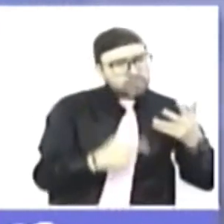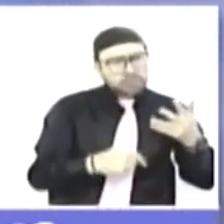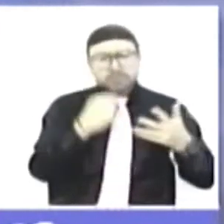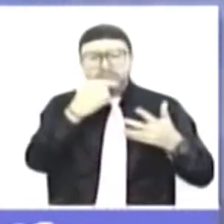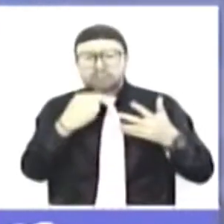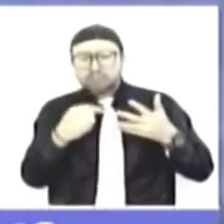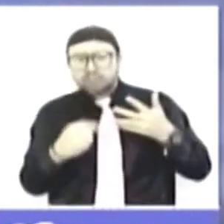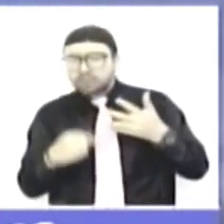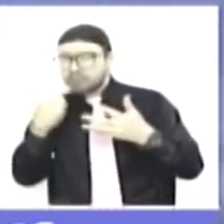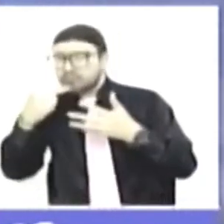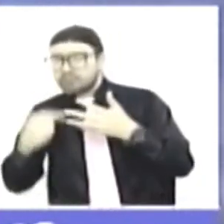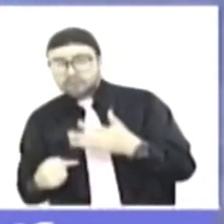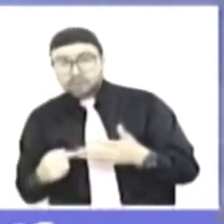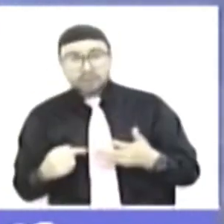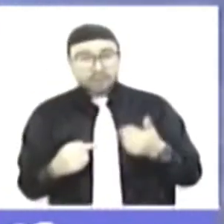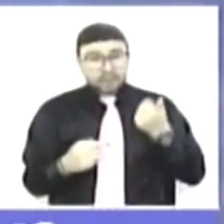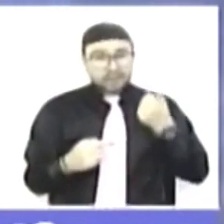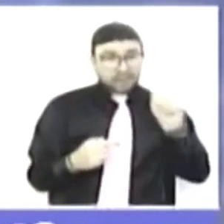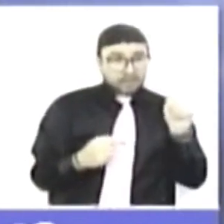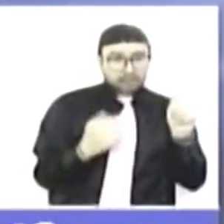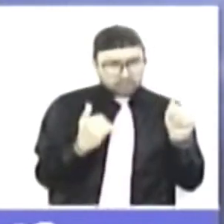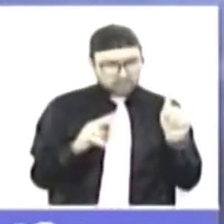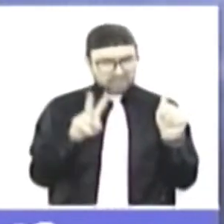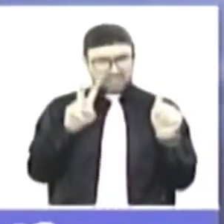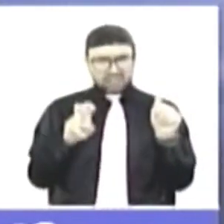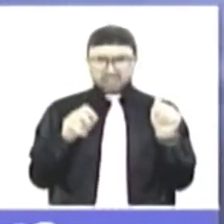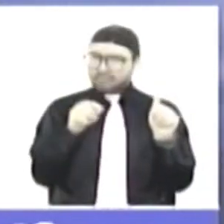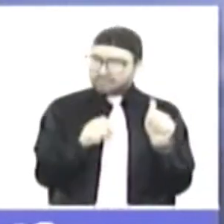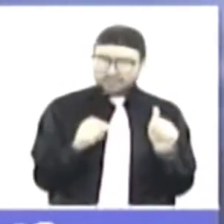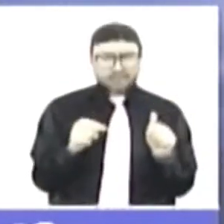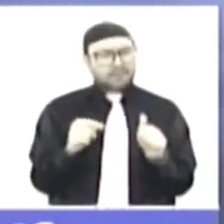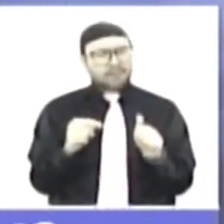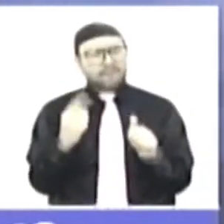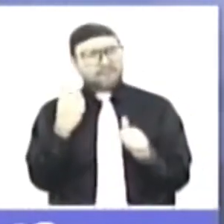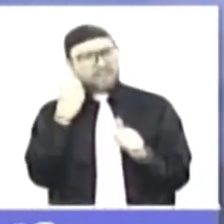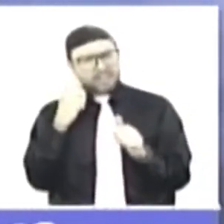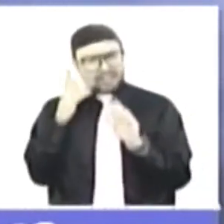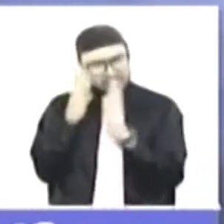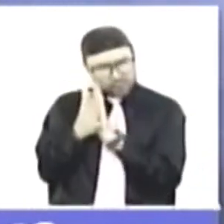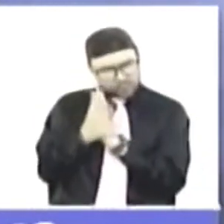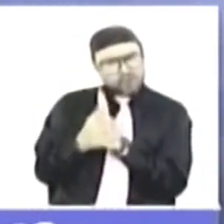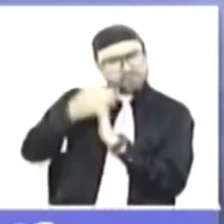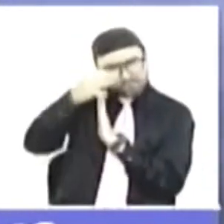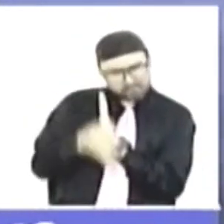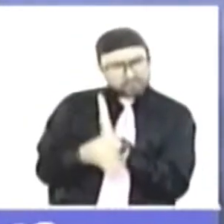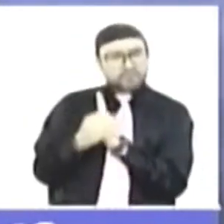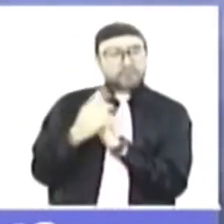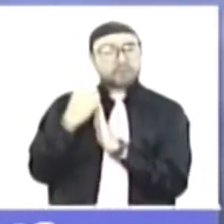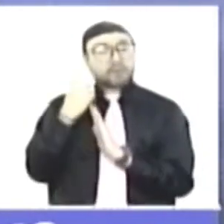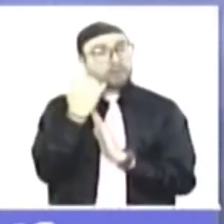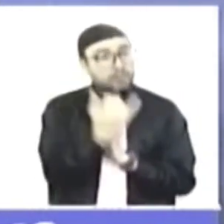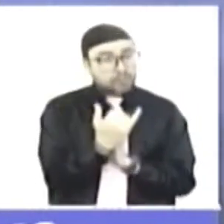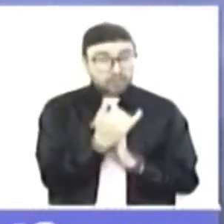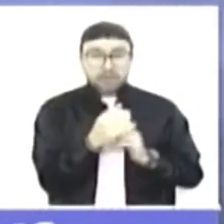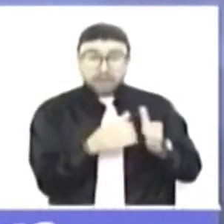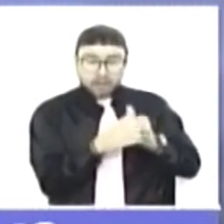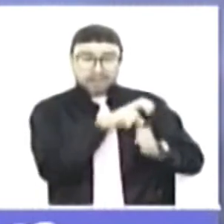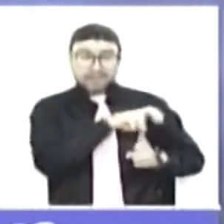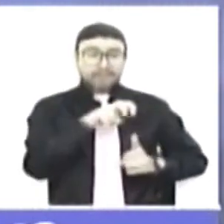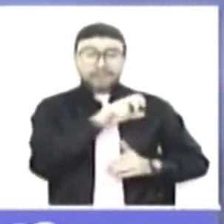de diez registros estaban desactualizados con base en la información del CISBEN 3.